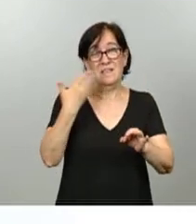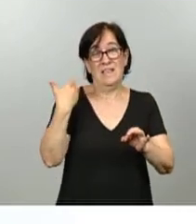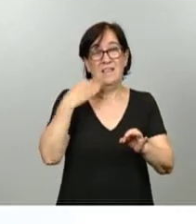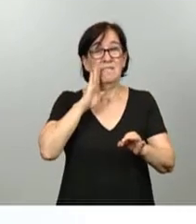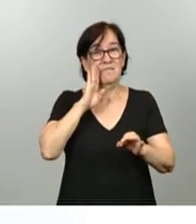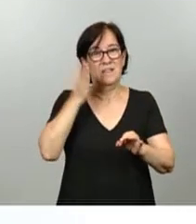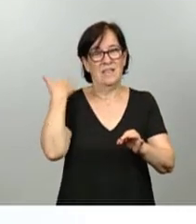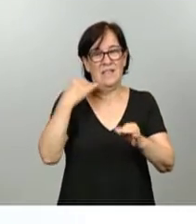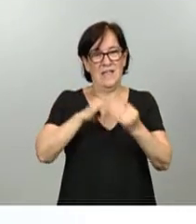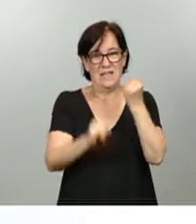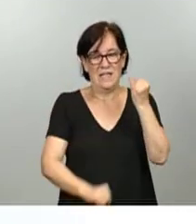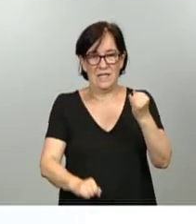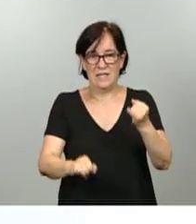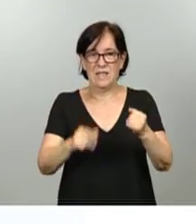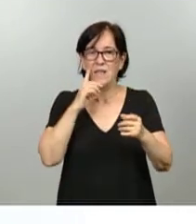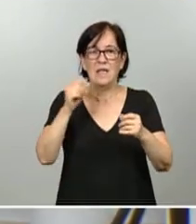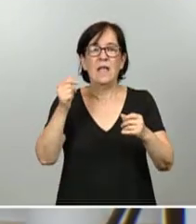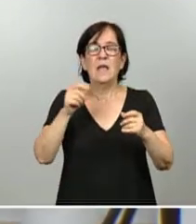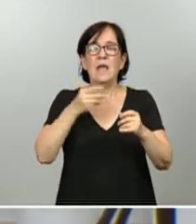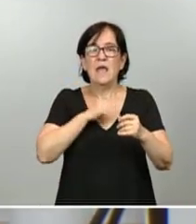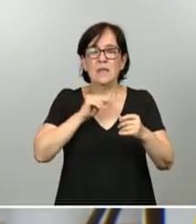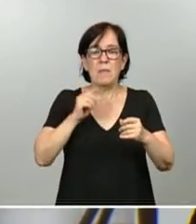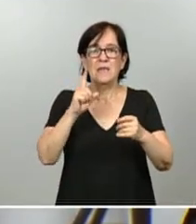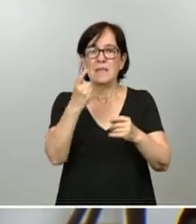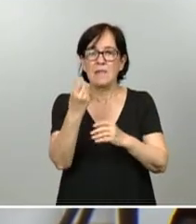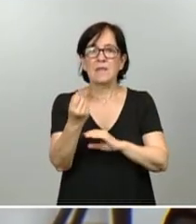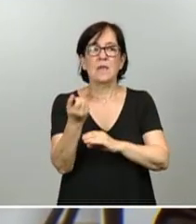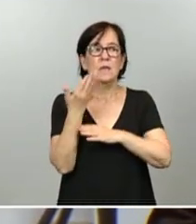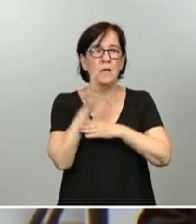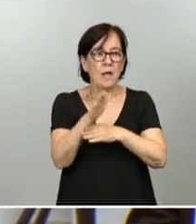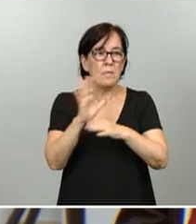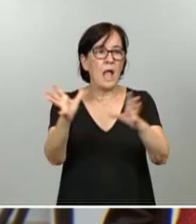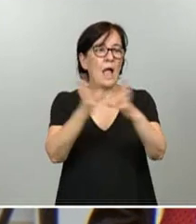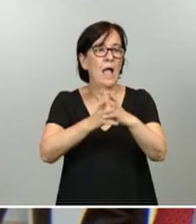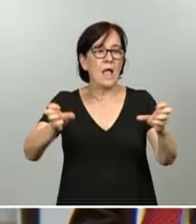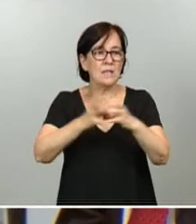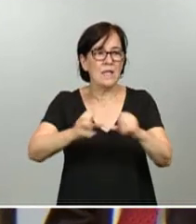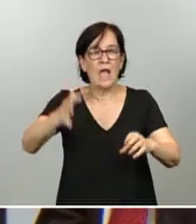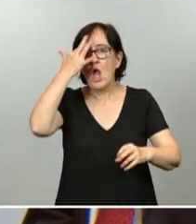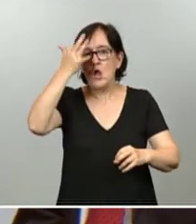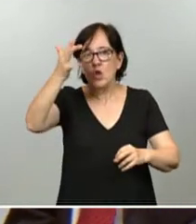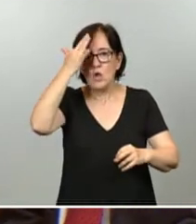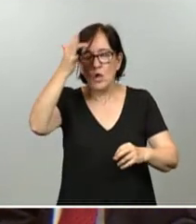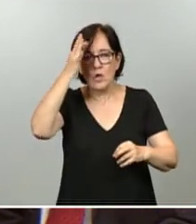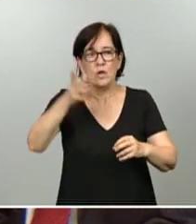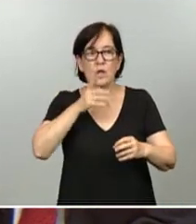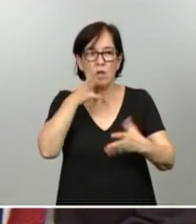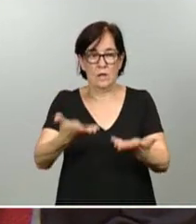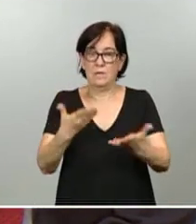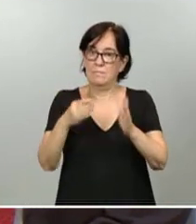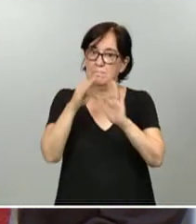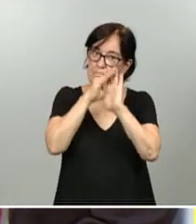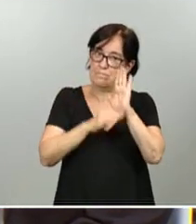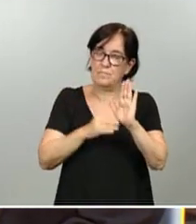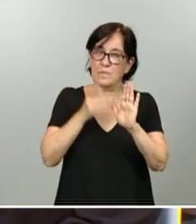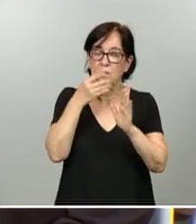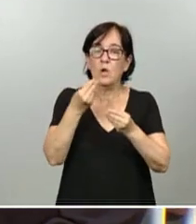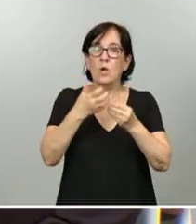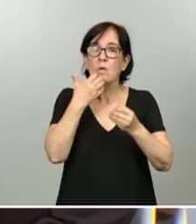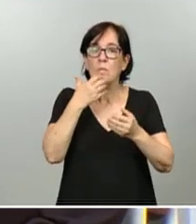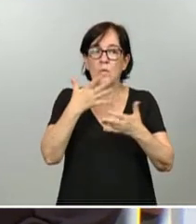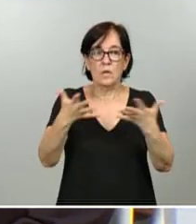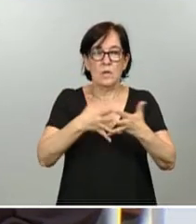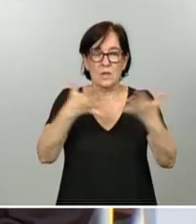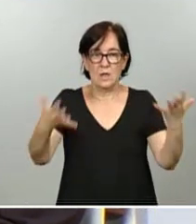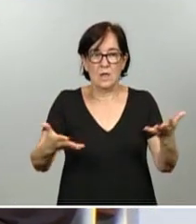España necesita propuestas ambiciosas e ilusionantes en la detracción marcada. Por ejemplo, grandes misiones,